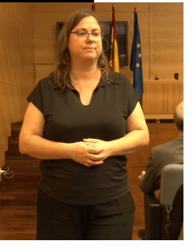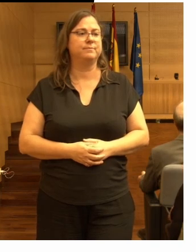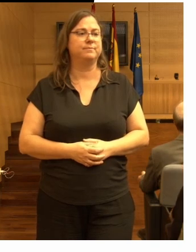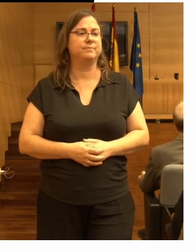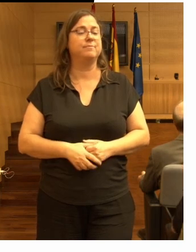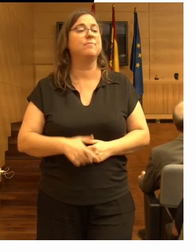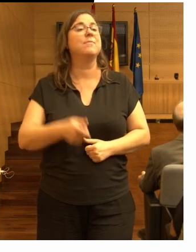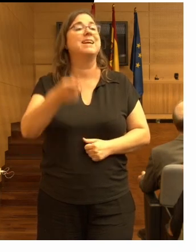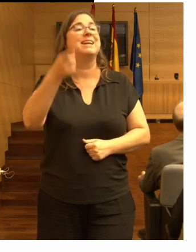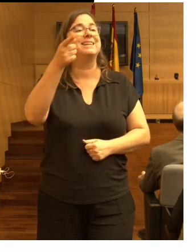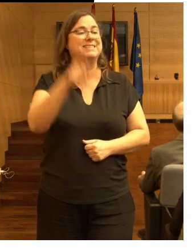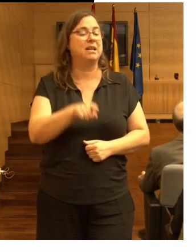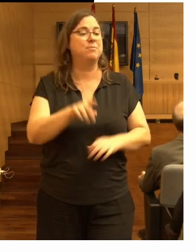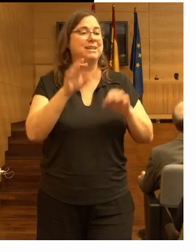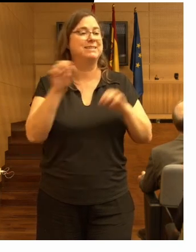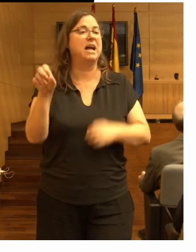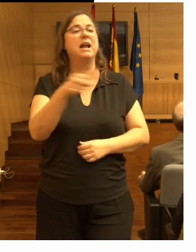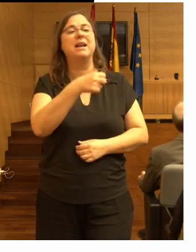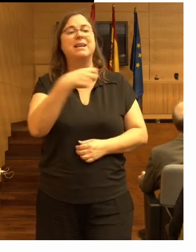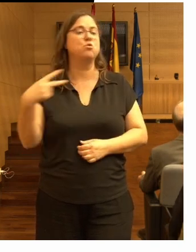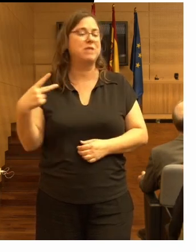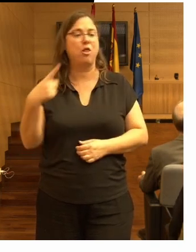estaban los resultados de las inspecciones